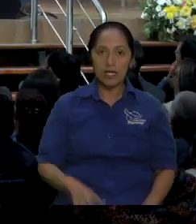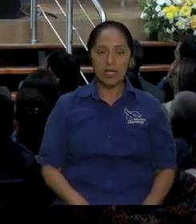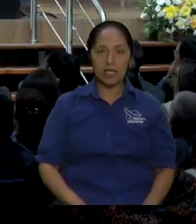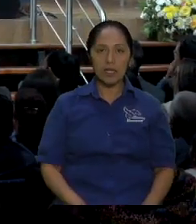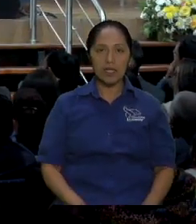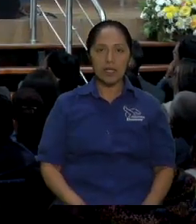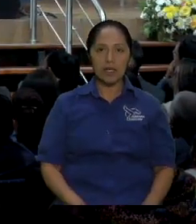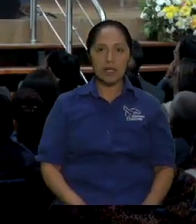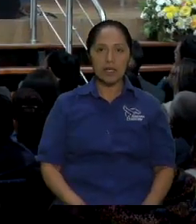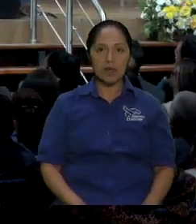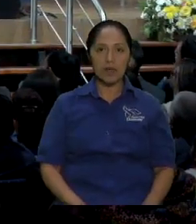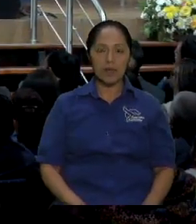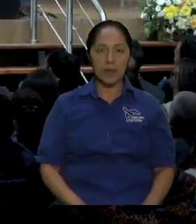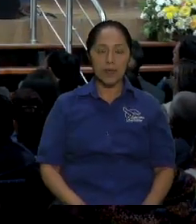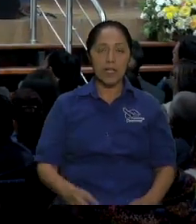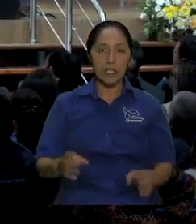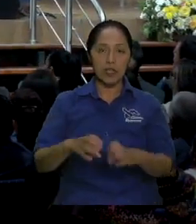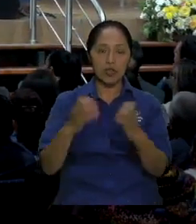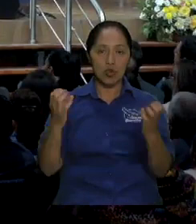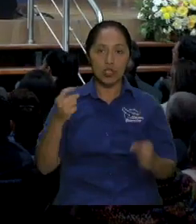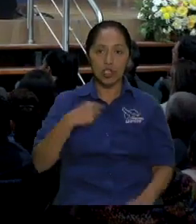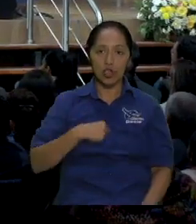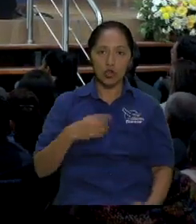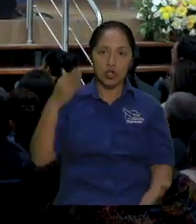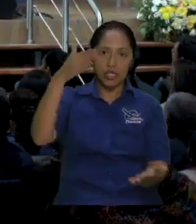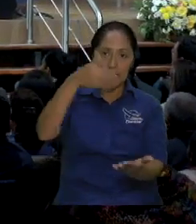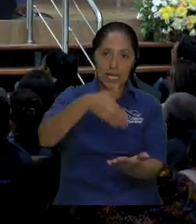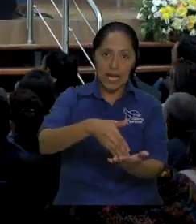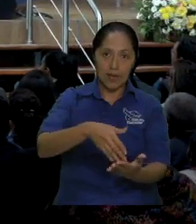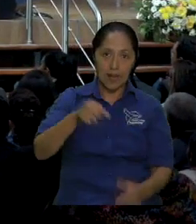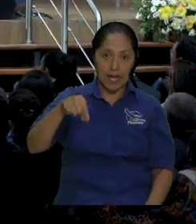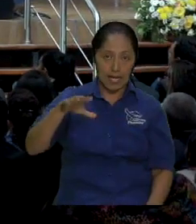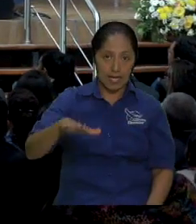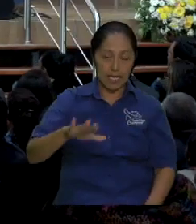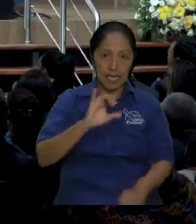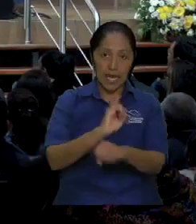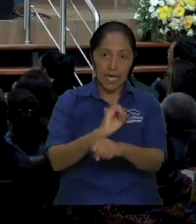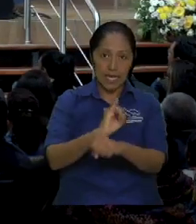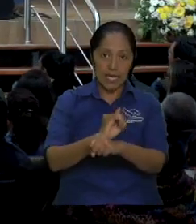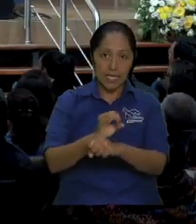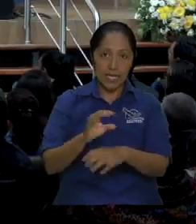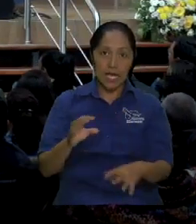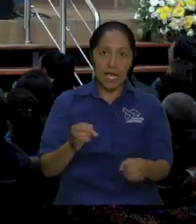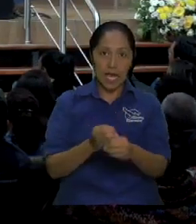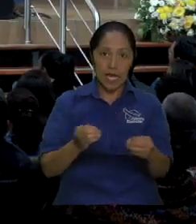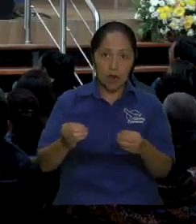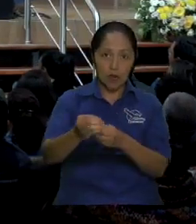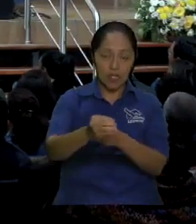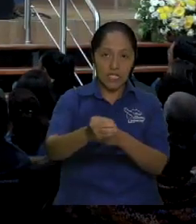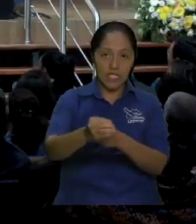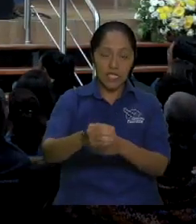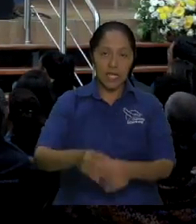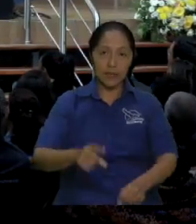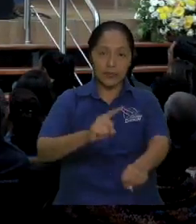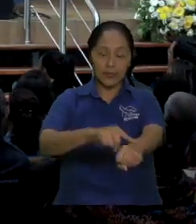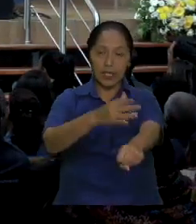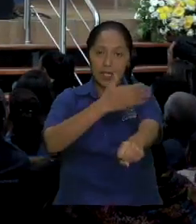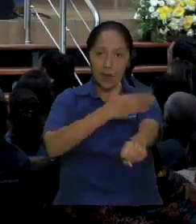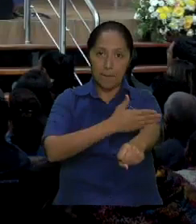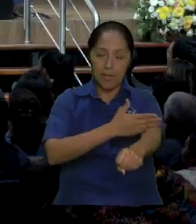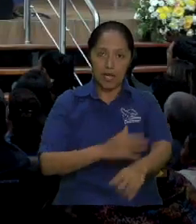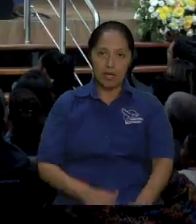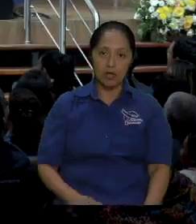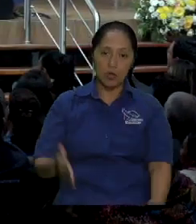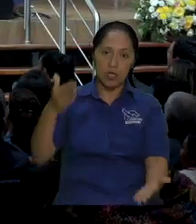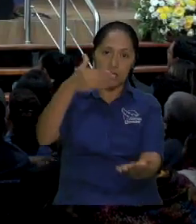me vine bien temprano a la oficina nada ni el guardián estaba hermano y ahora ¿qué hago?